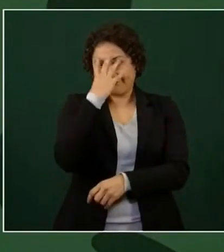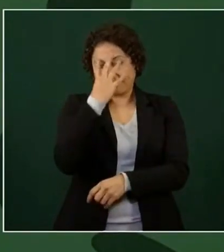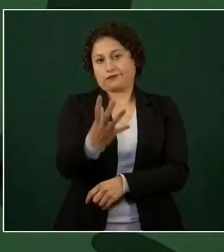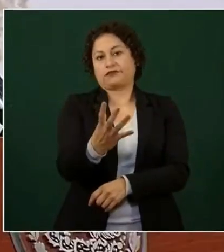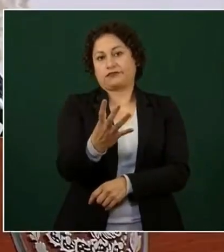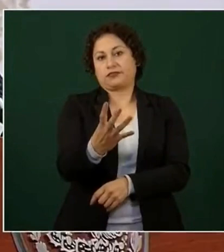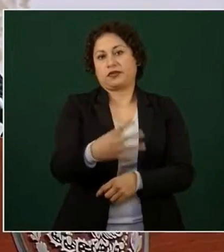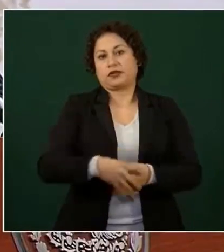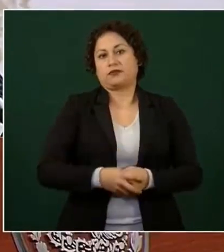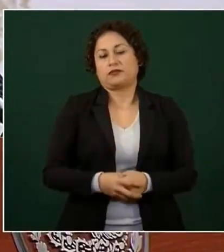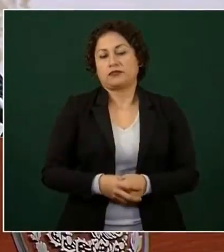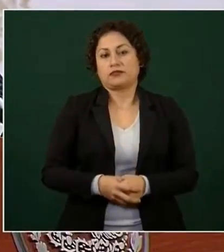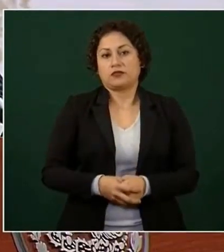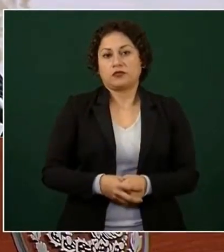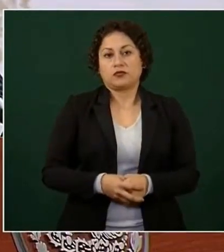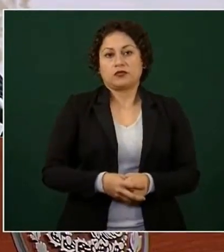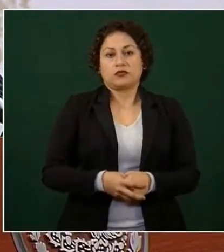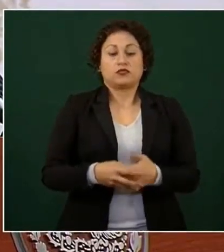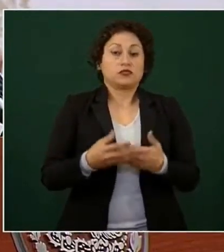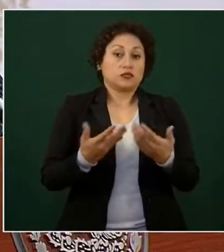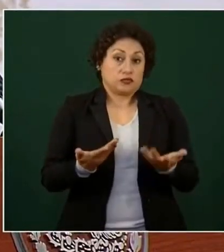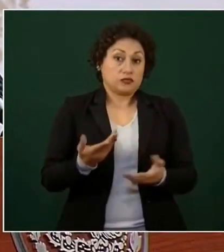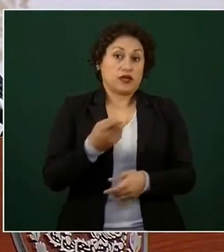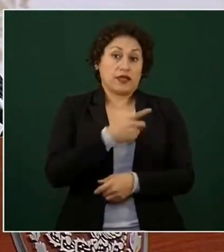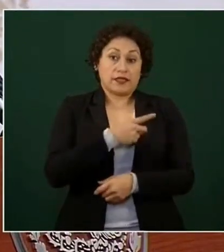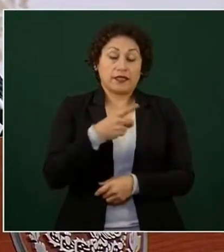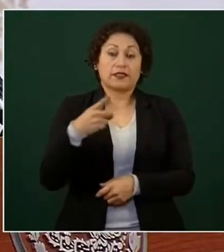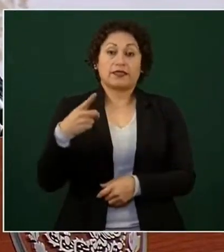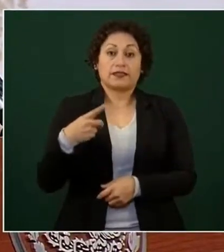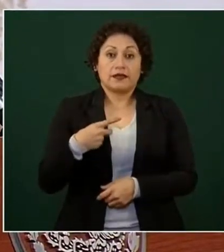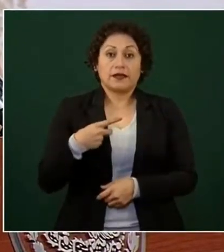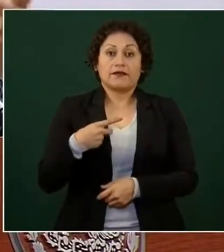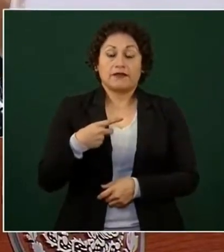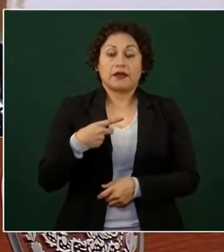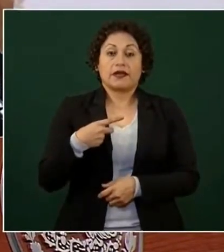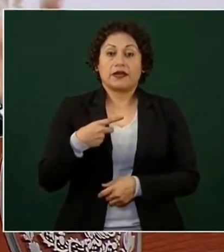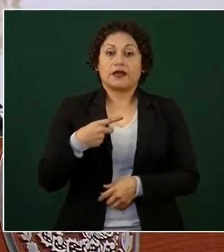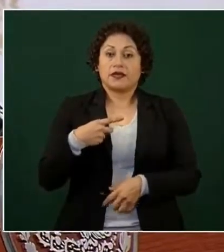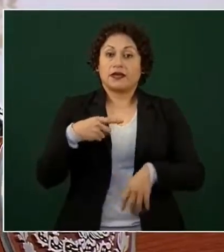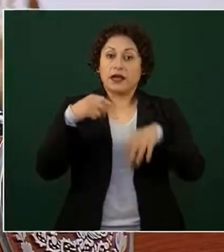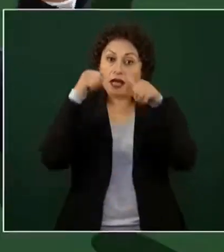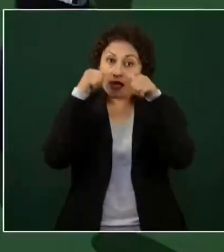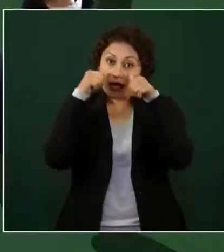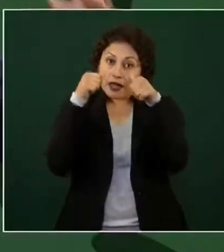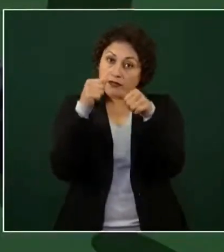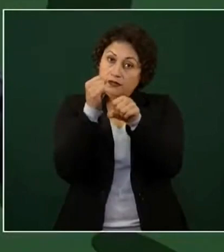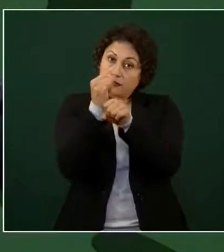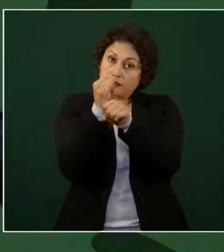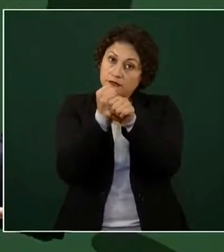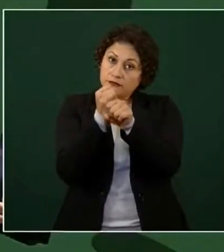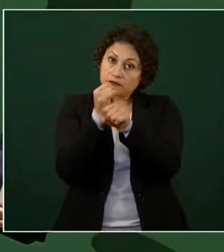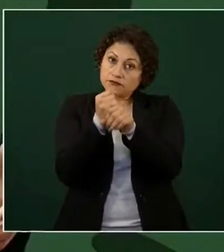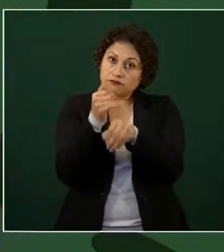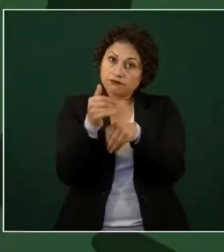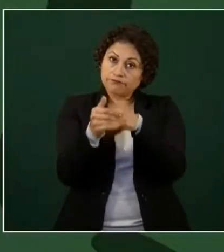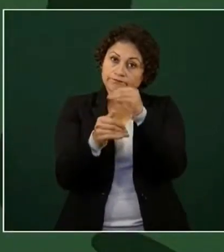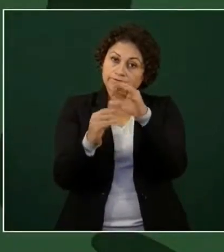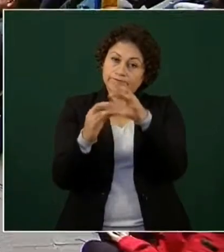Entonces, que requiere de ir al fondo y vamos a seguir.